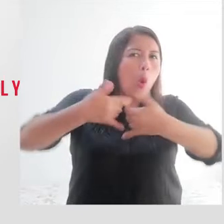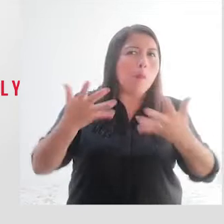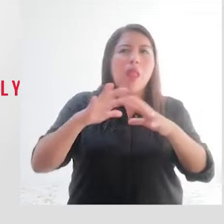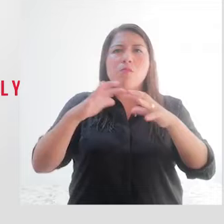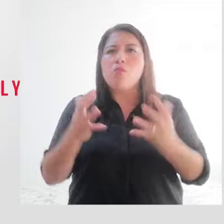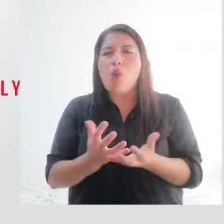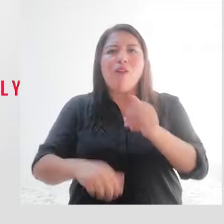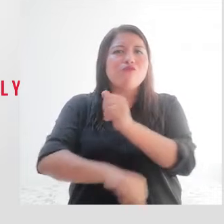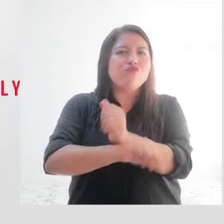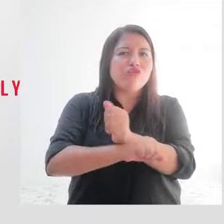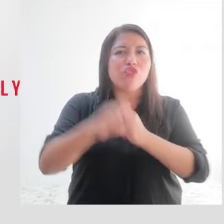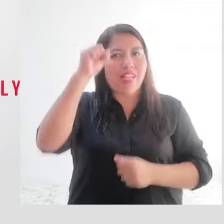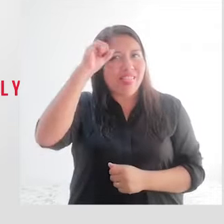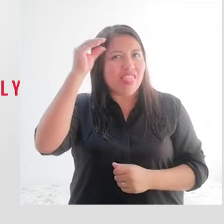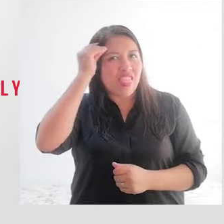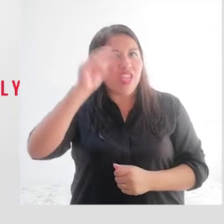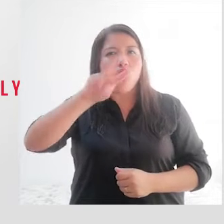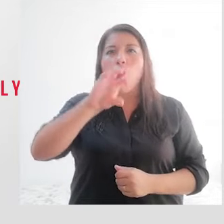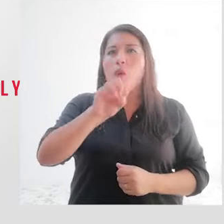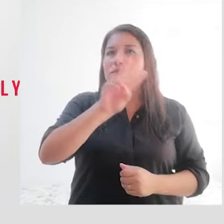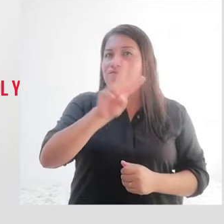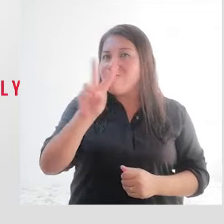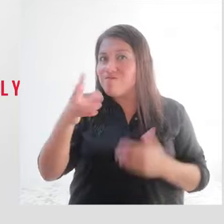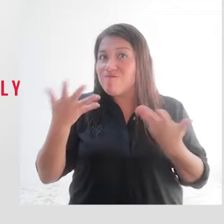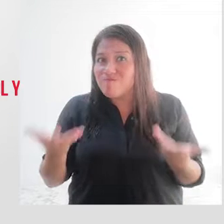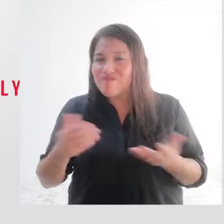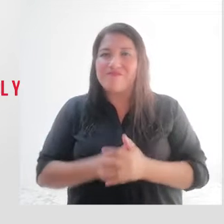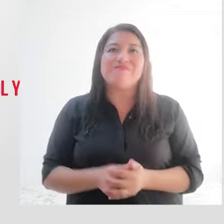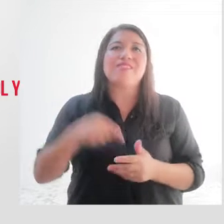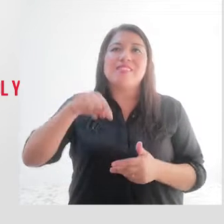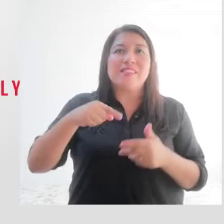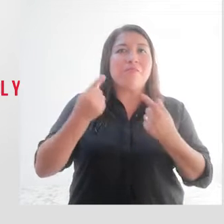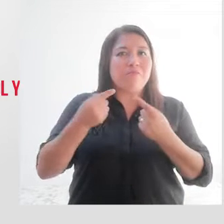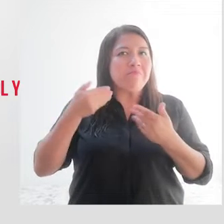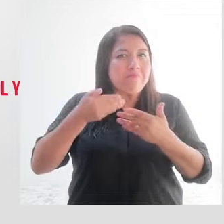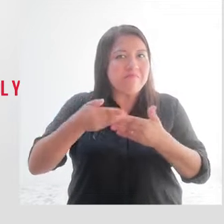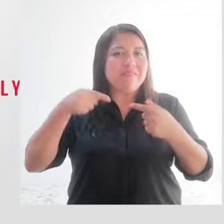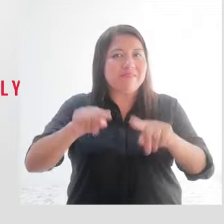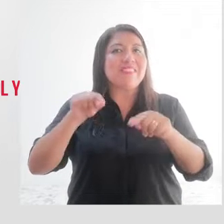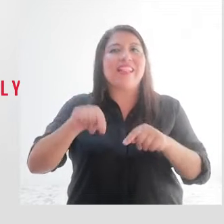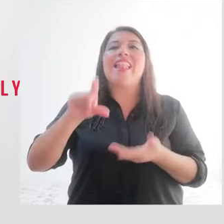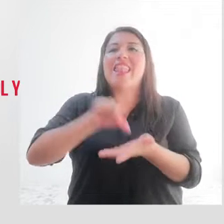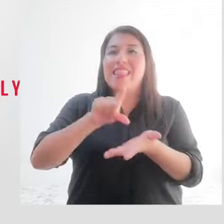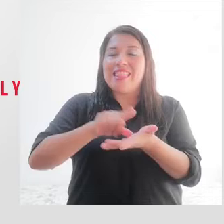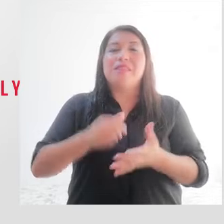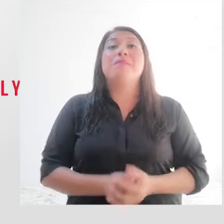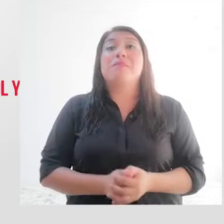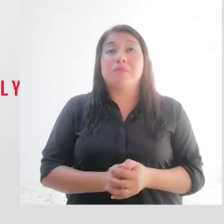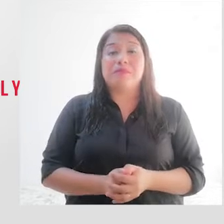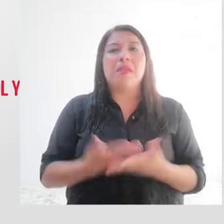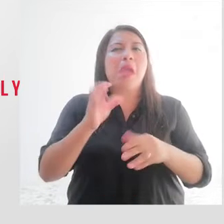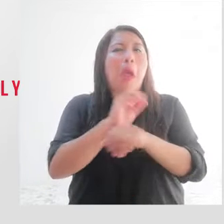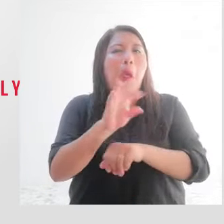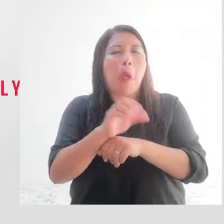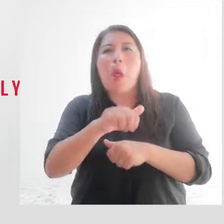Mundo, Futsal Down 2022, que se realiza en Lima, y algunas recomendaciones